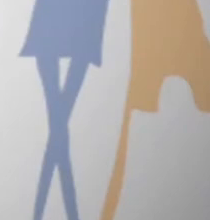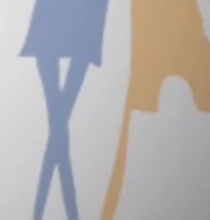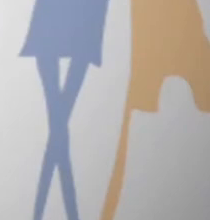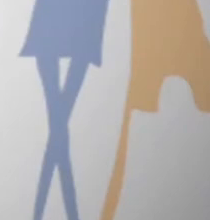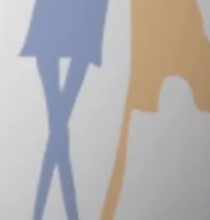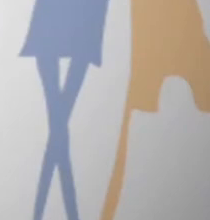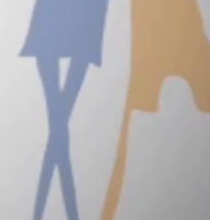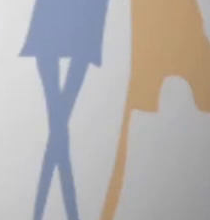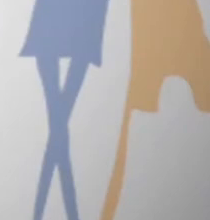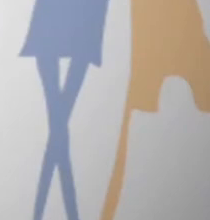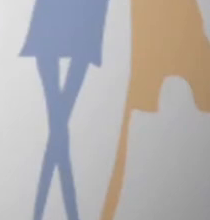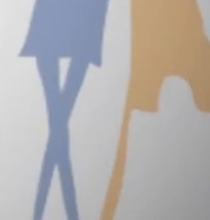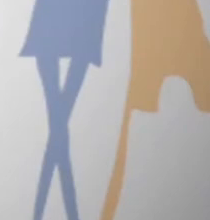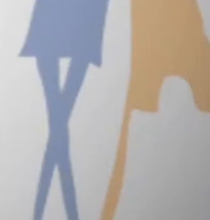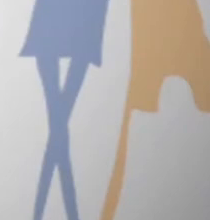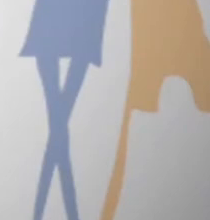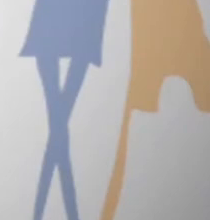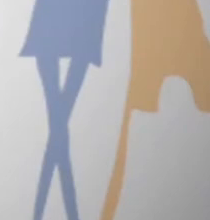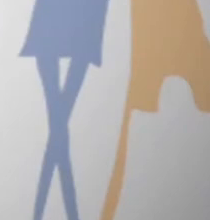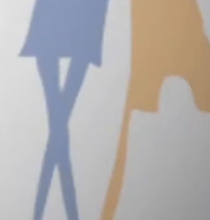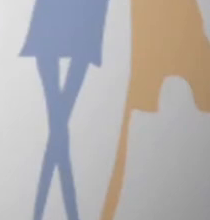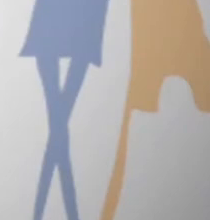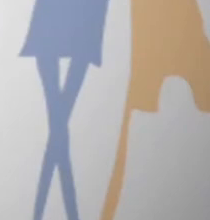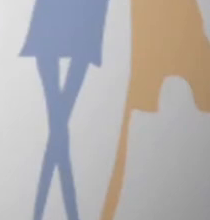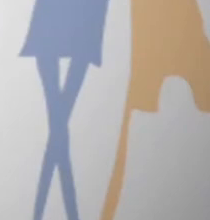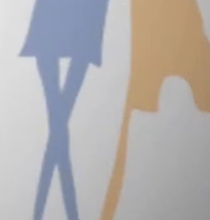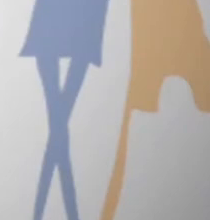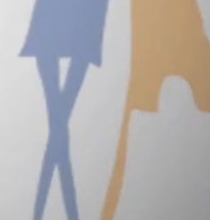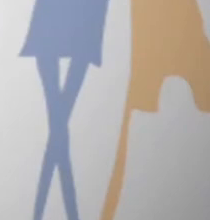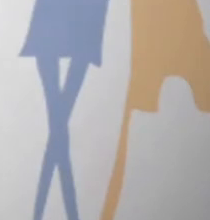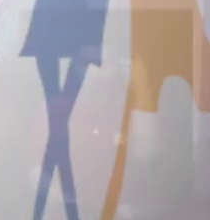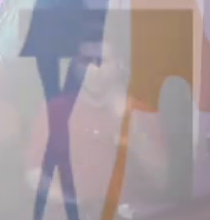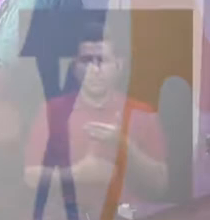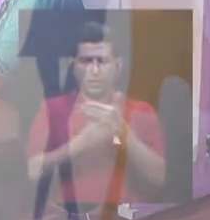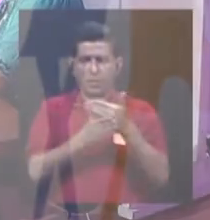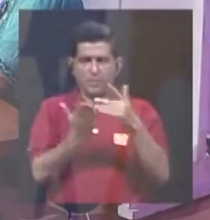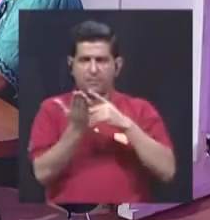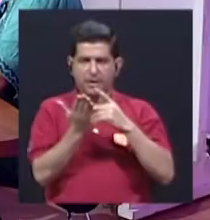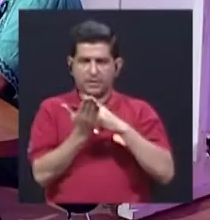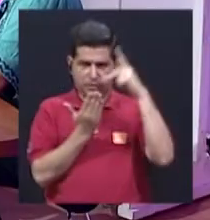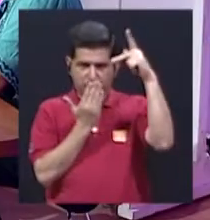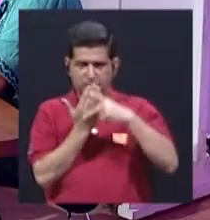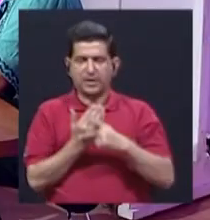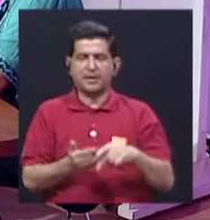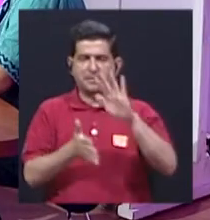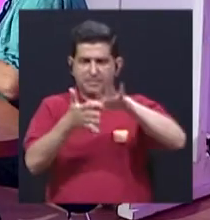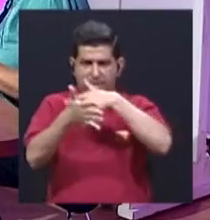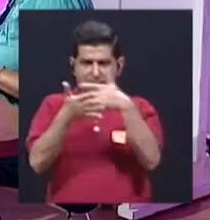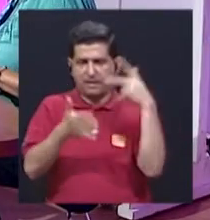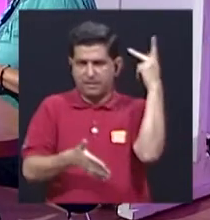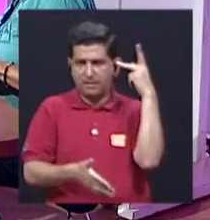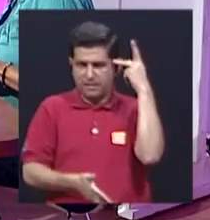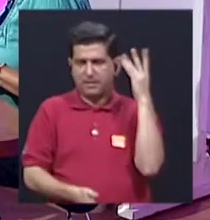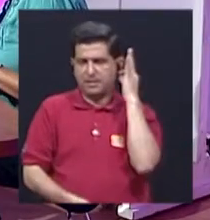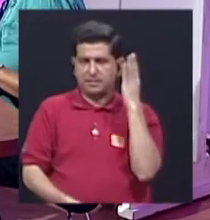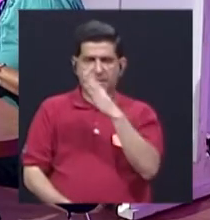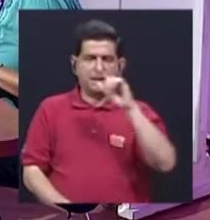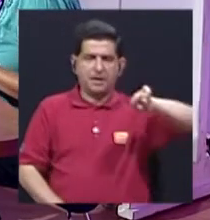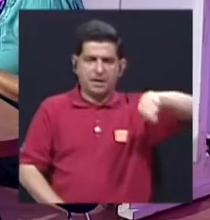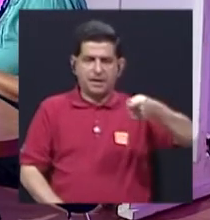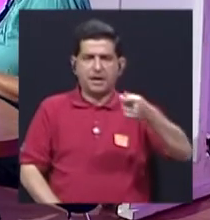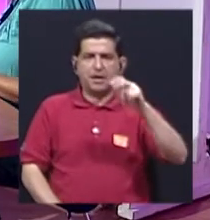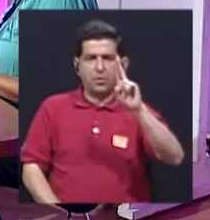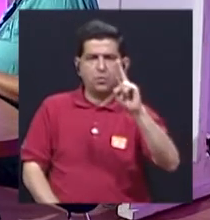Hola, le damos la bienvenida a esta nueva edición de Miradas Políticas, una coproducción de la Agenda Política de Mujeres y del canal